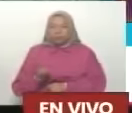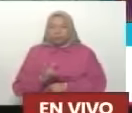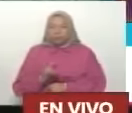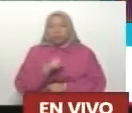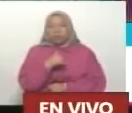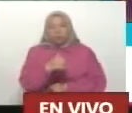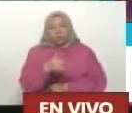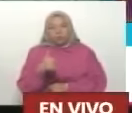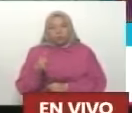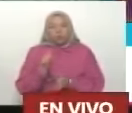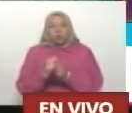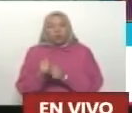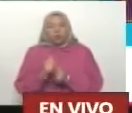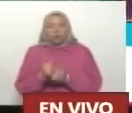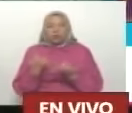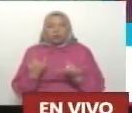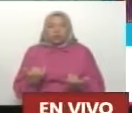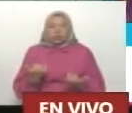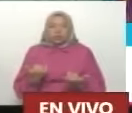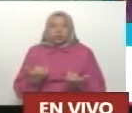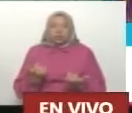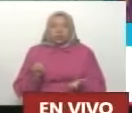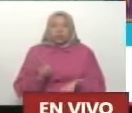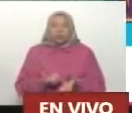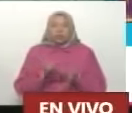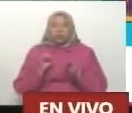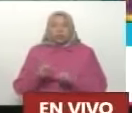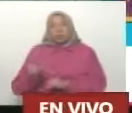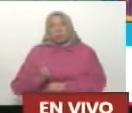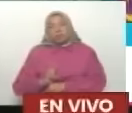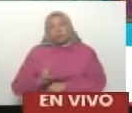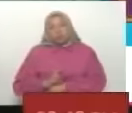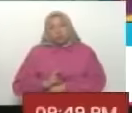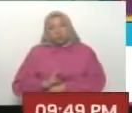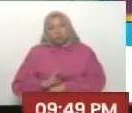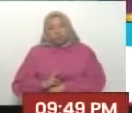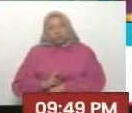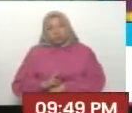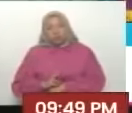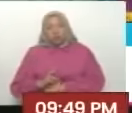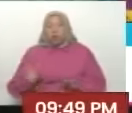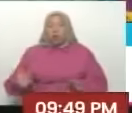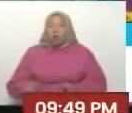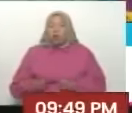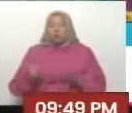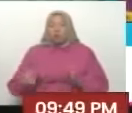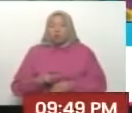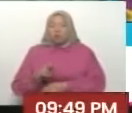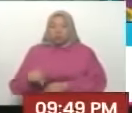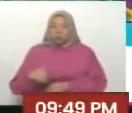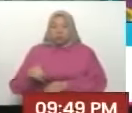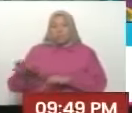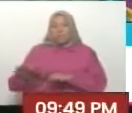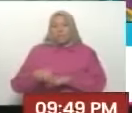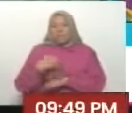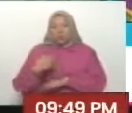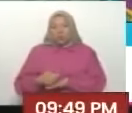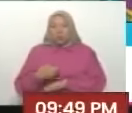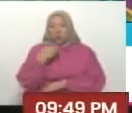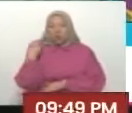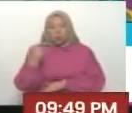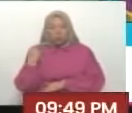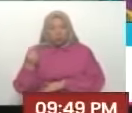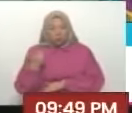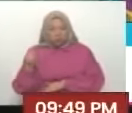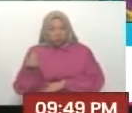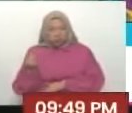uno de los espacios en que podamos hablar, mostrar verdaderamente lo que es ser venezolano, lo que estamos queriendo impulsar nosotros y que principalmente es la juventud la